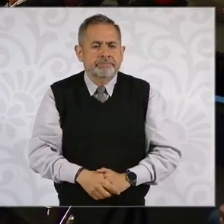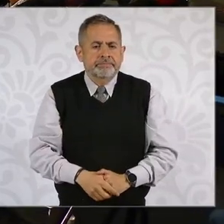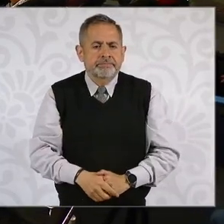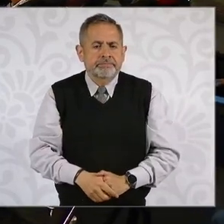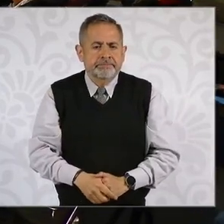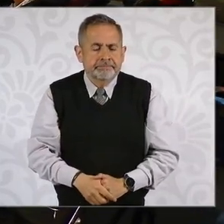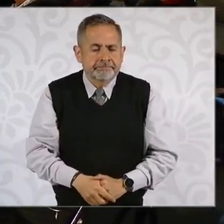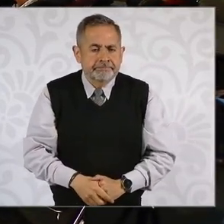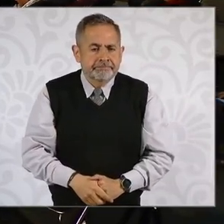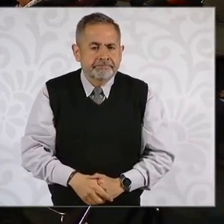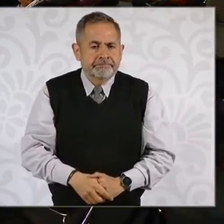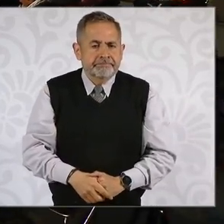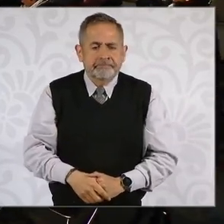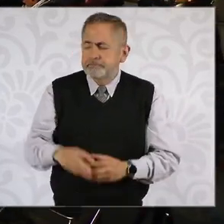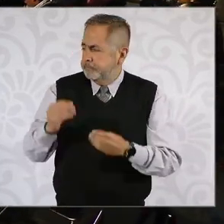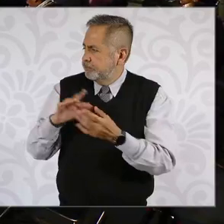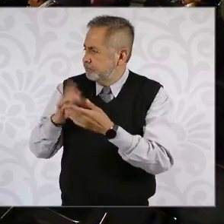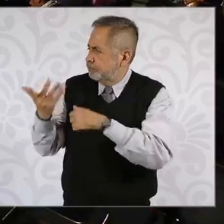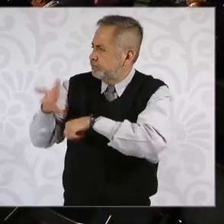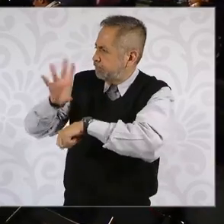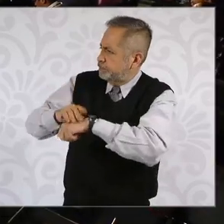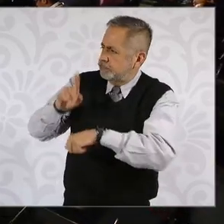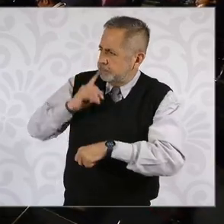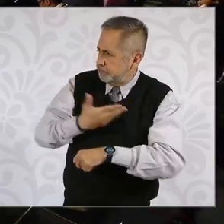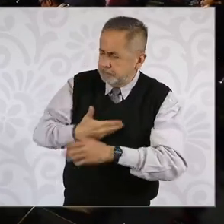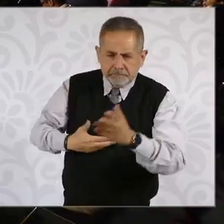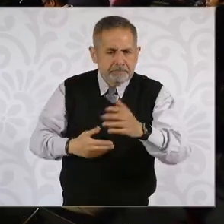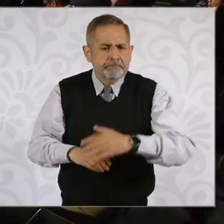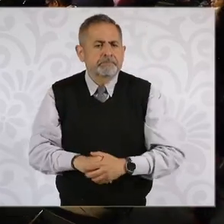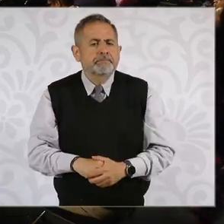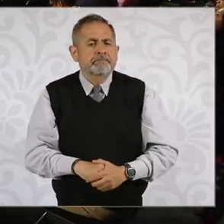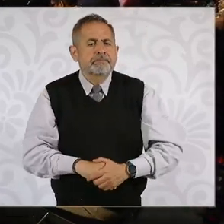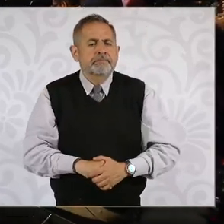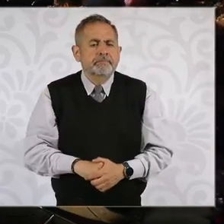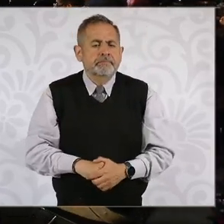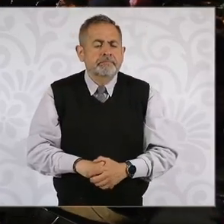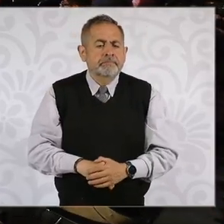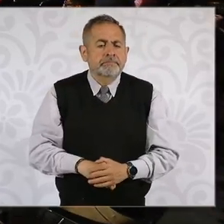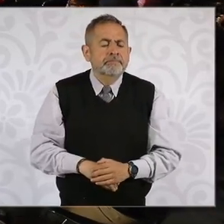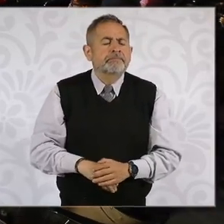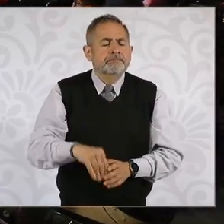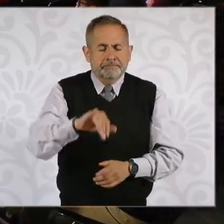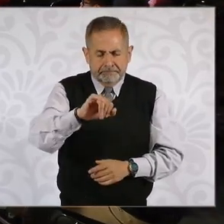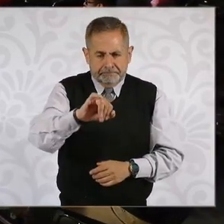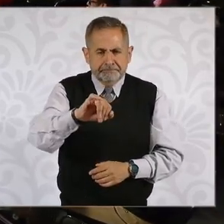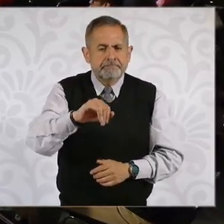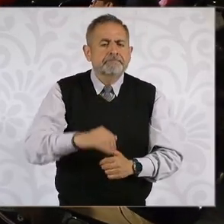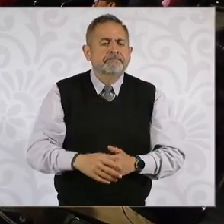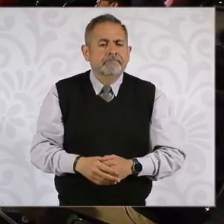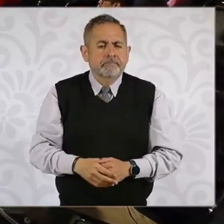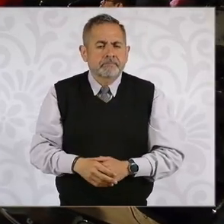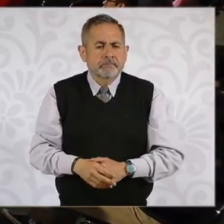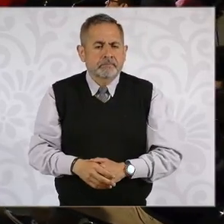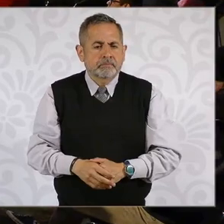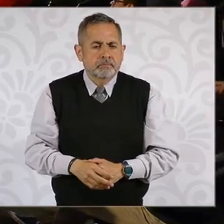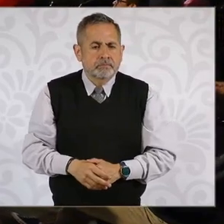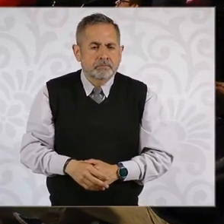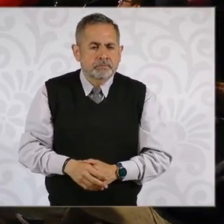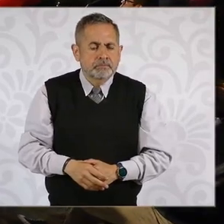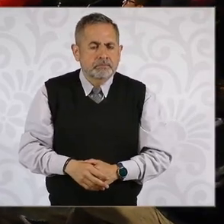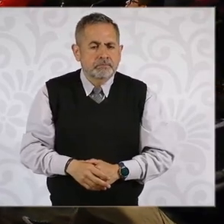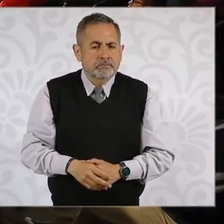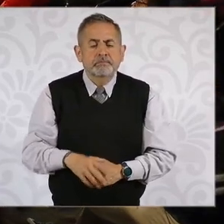Sí, muchas gracias. Con su permiso, presidenta. Pues recibimos a los